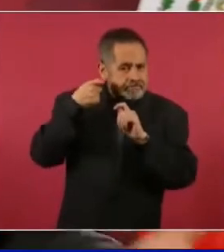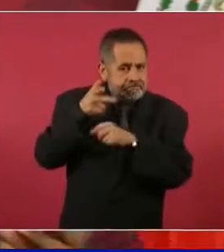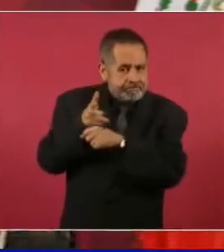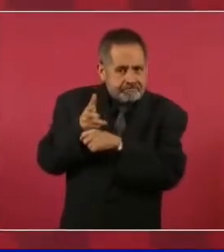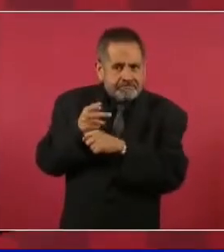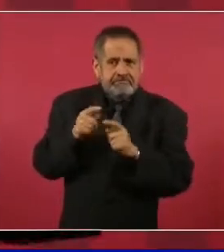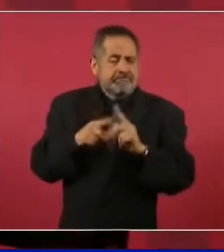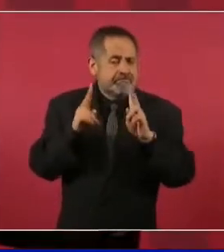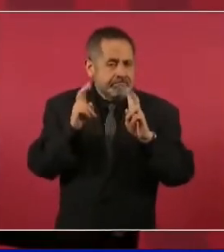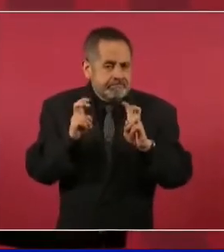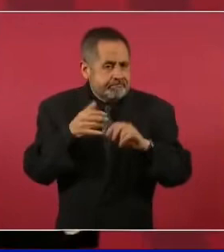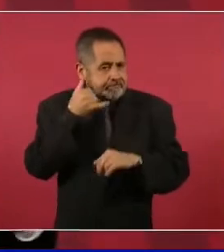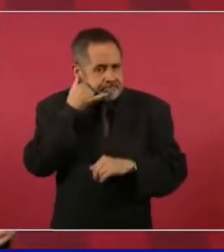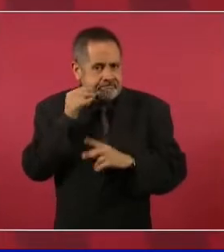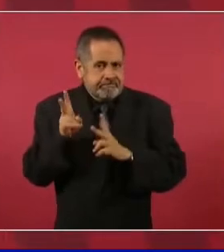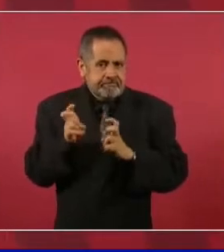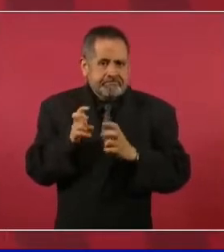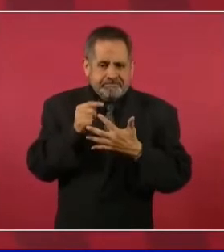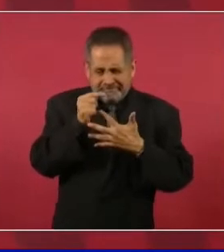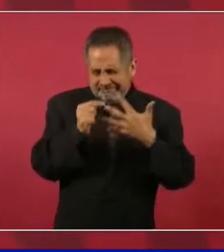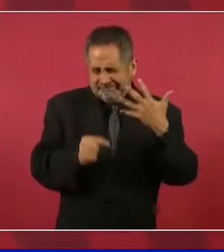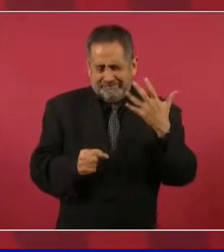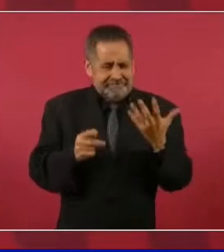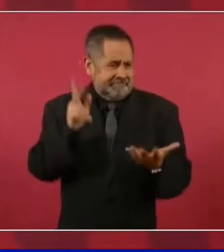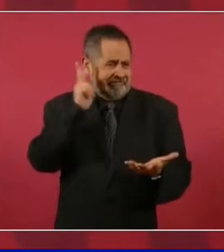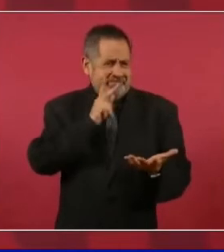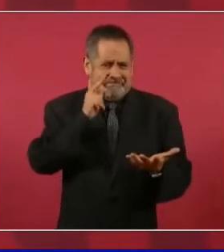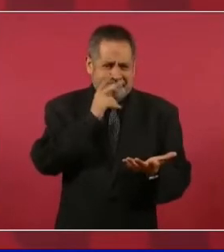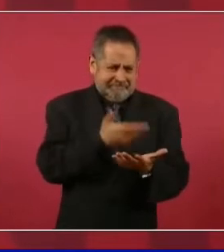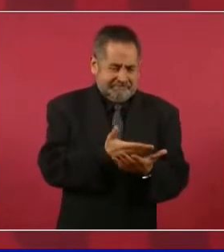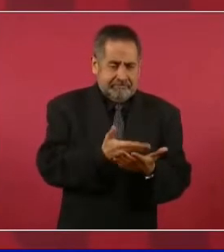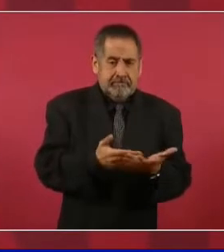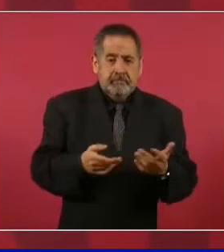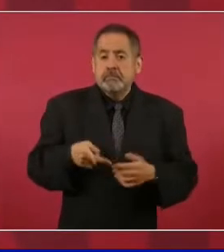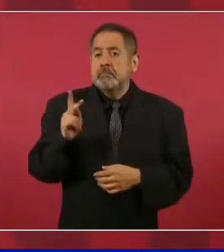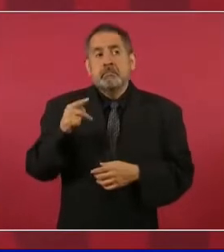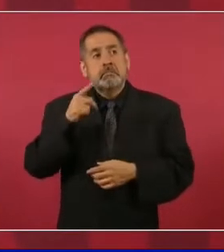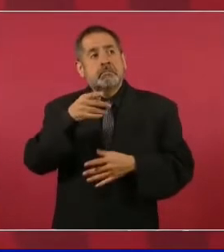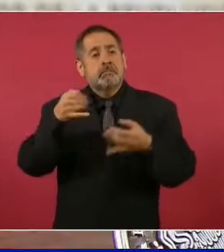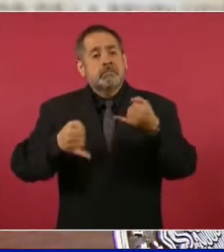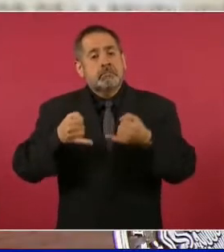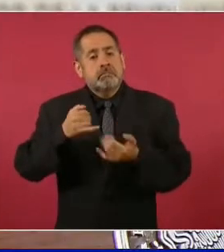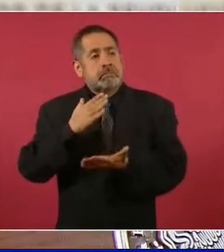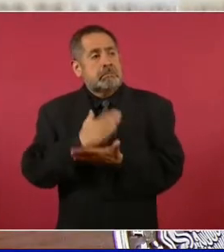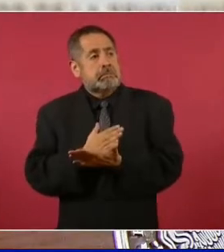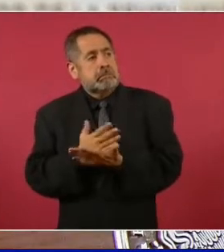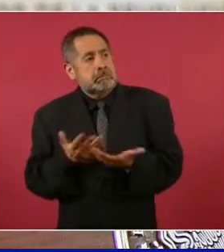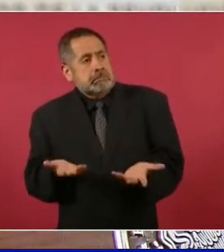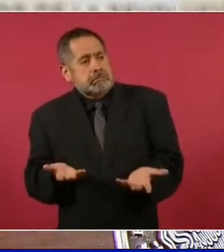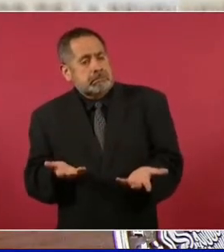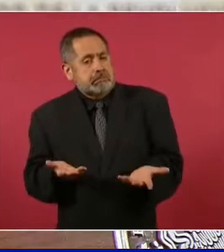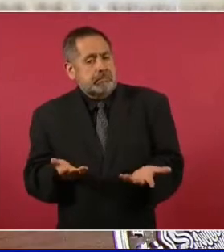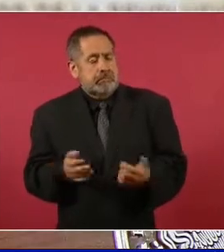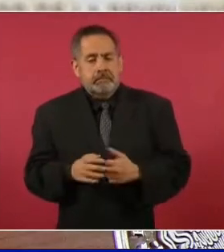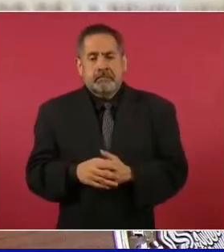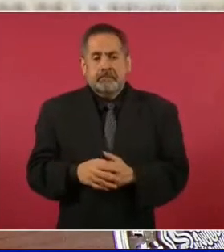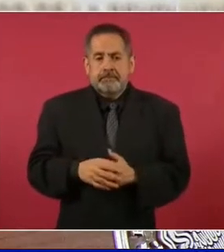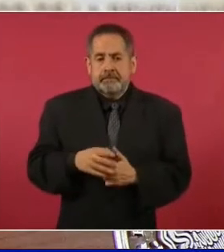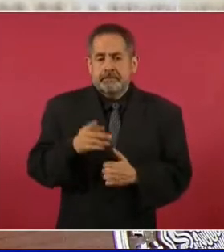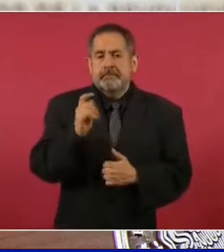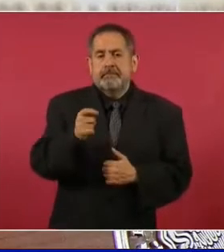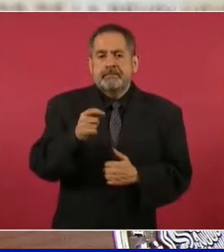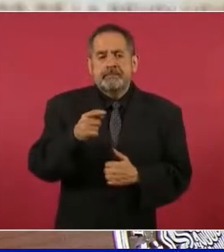está detenido el proceso y sólo hay